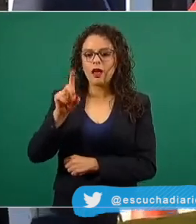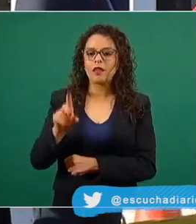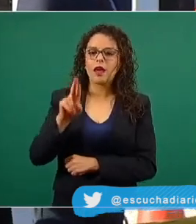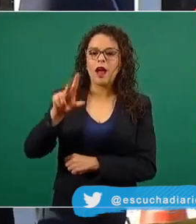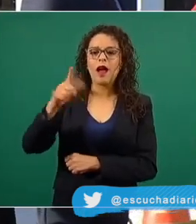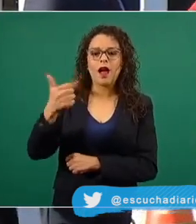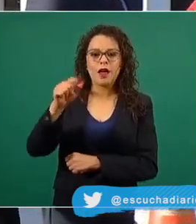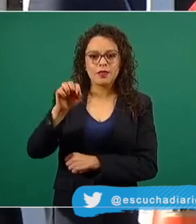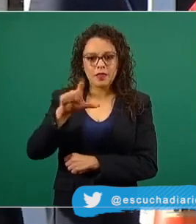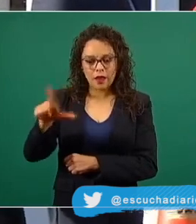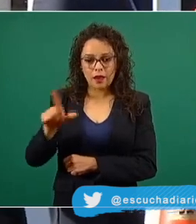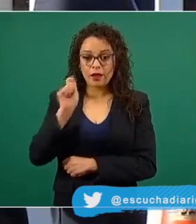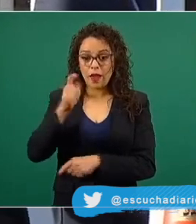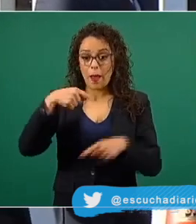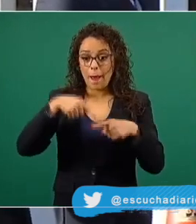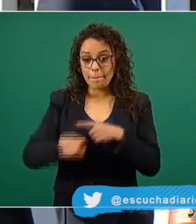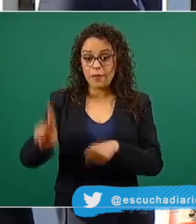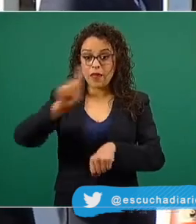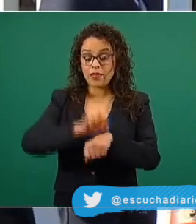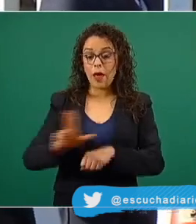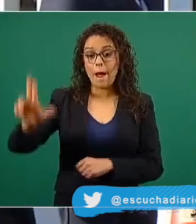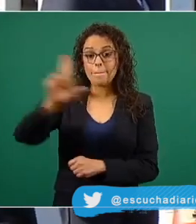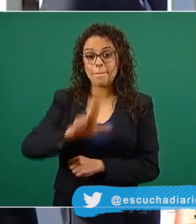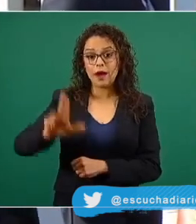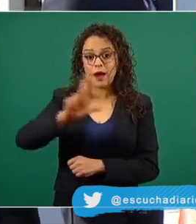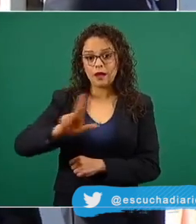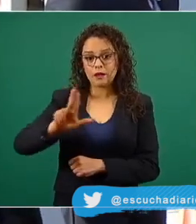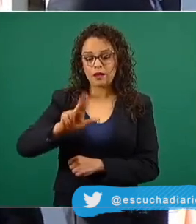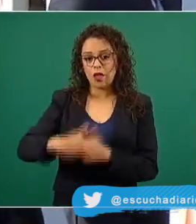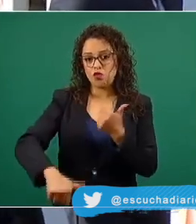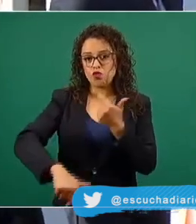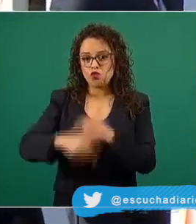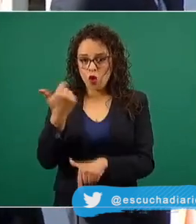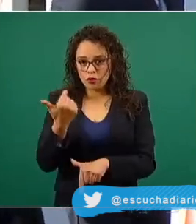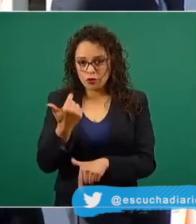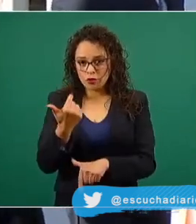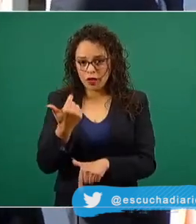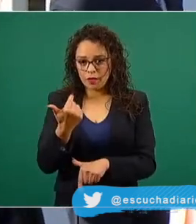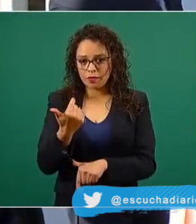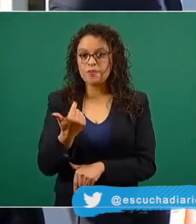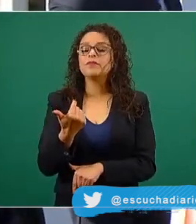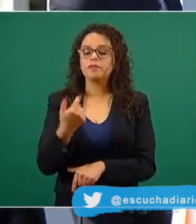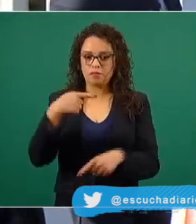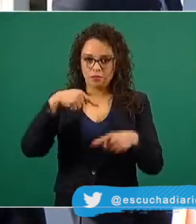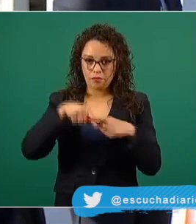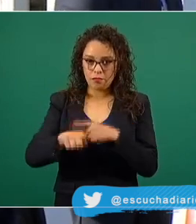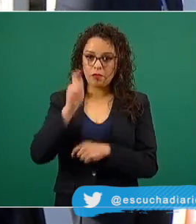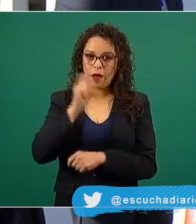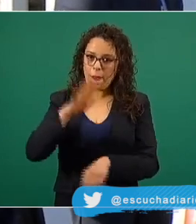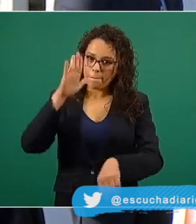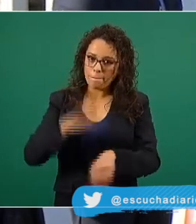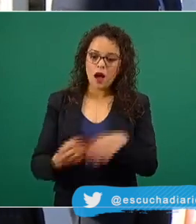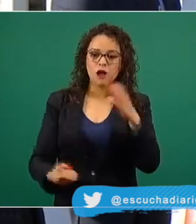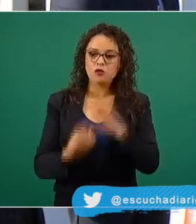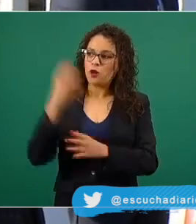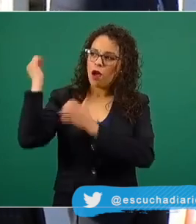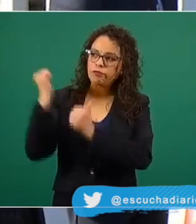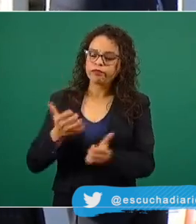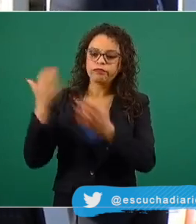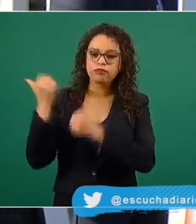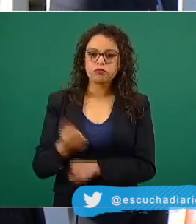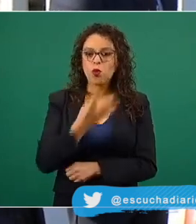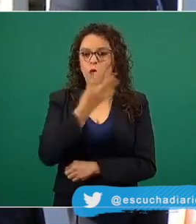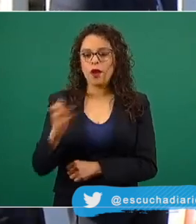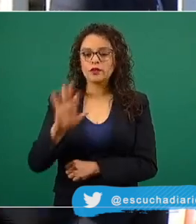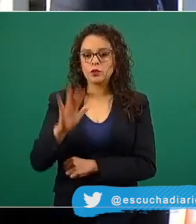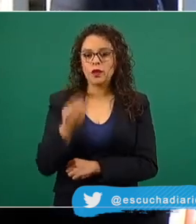partir del día martes 12 será que empiecen a llegar el nuevo cargamento con las 453